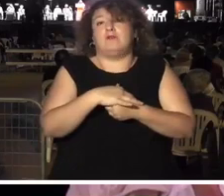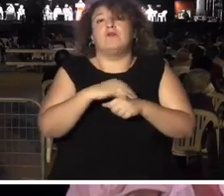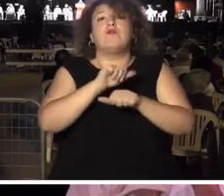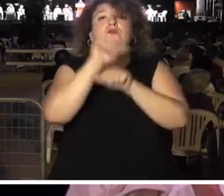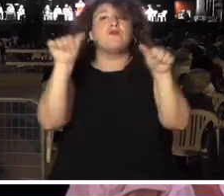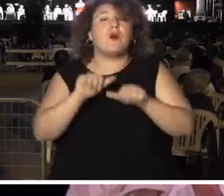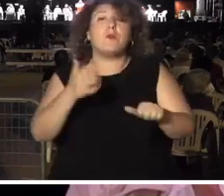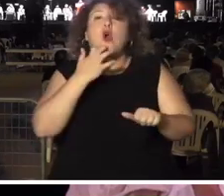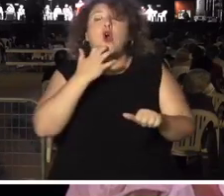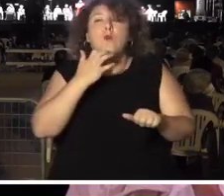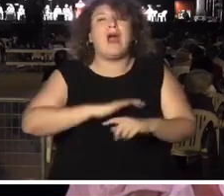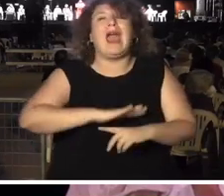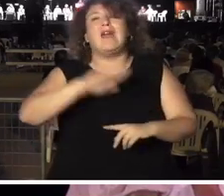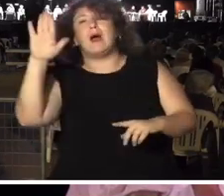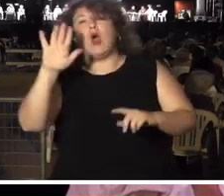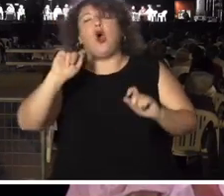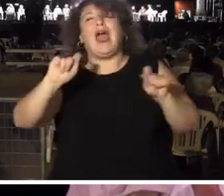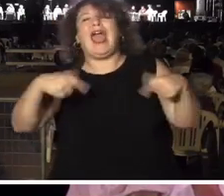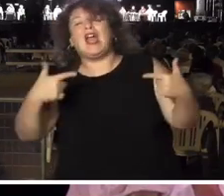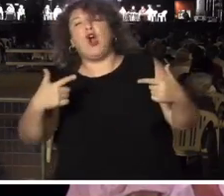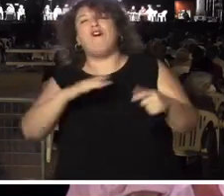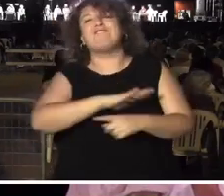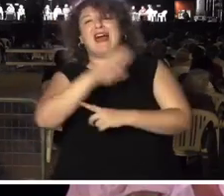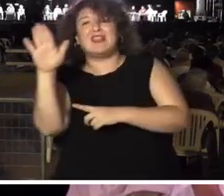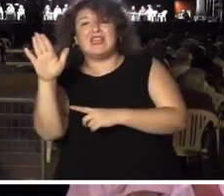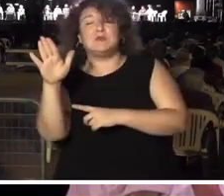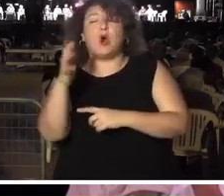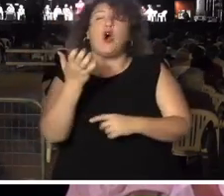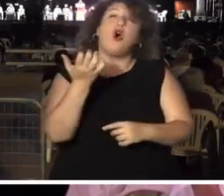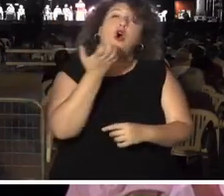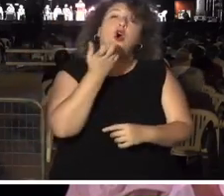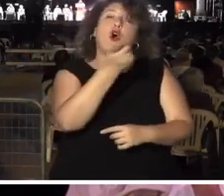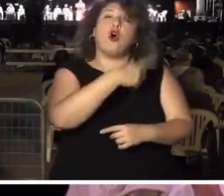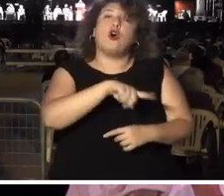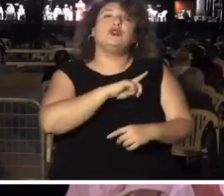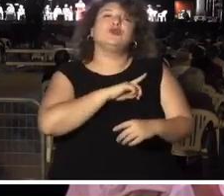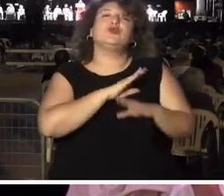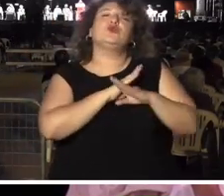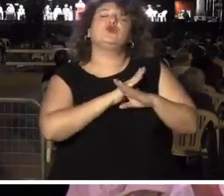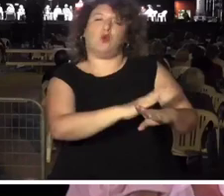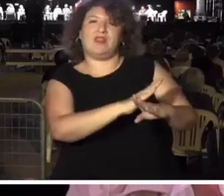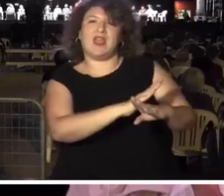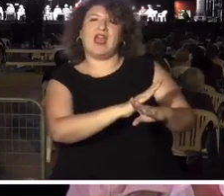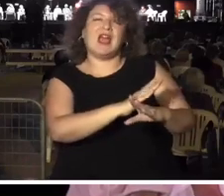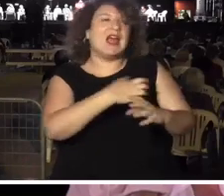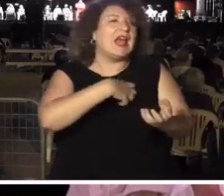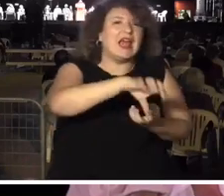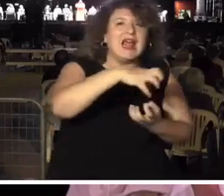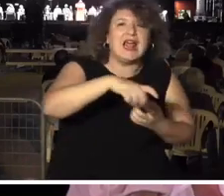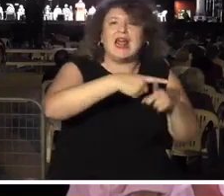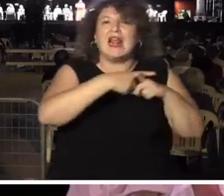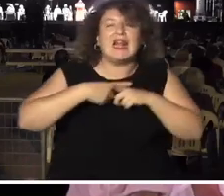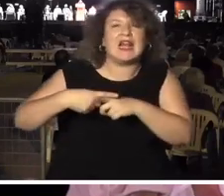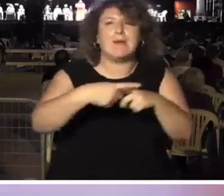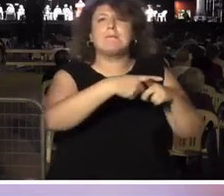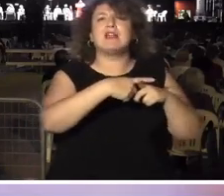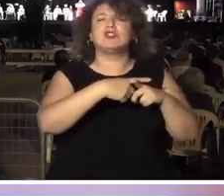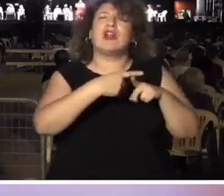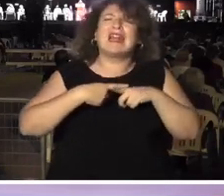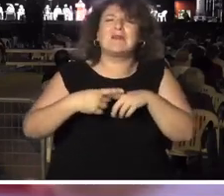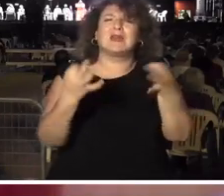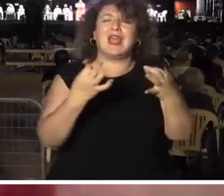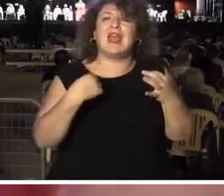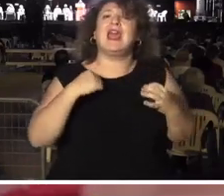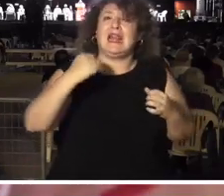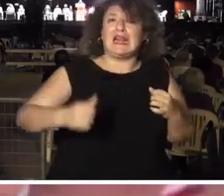es fascismo o ecofascismo, por las buenas es suficiencia, es reparto de la riqueza y de las